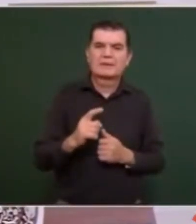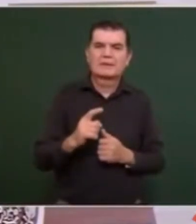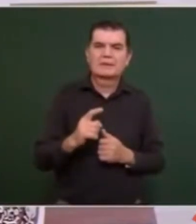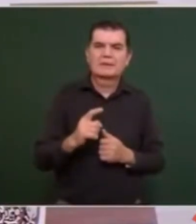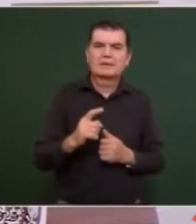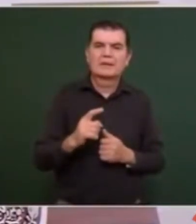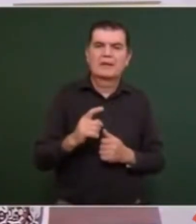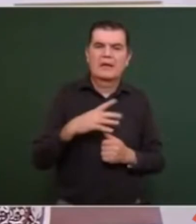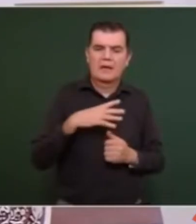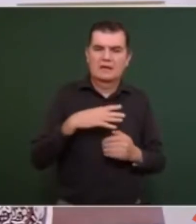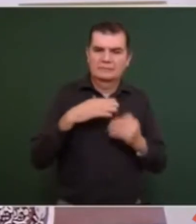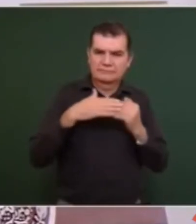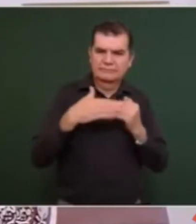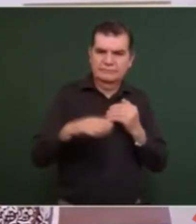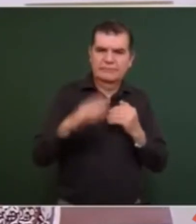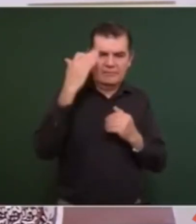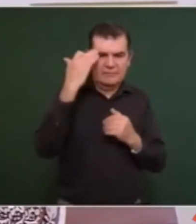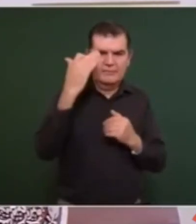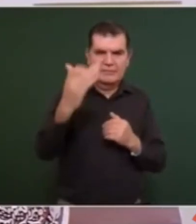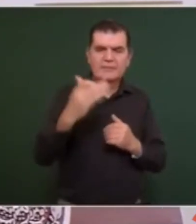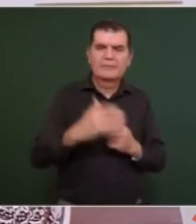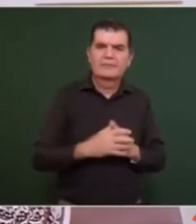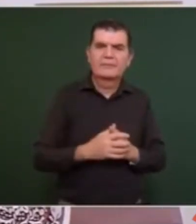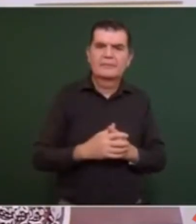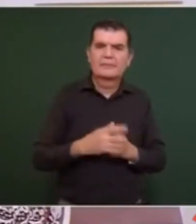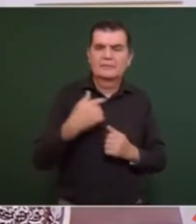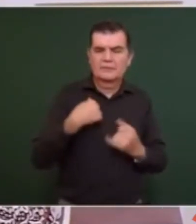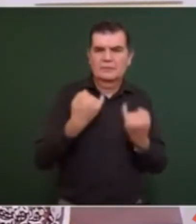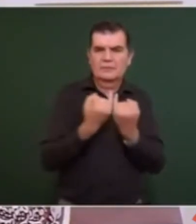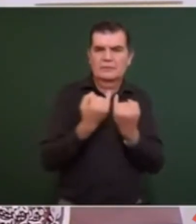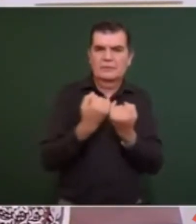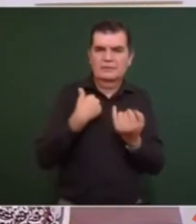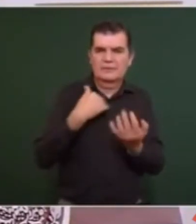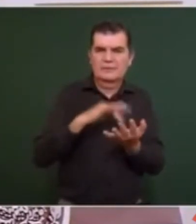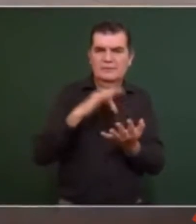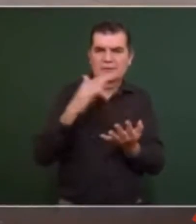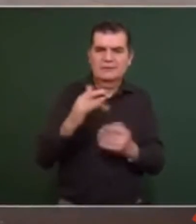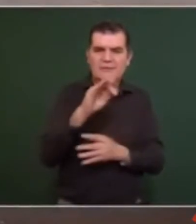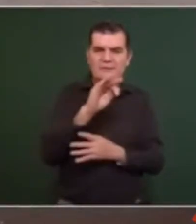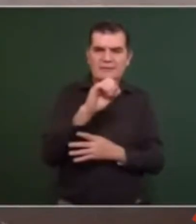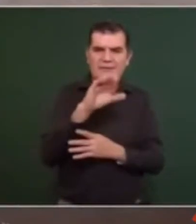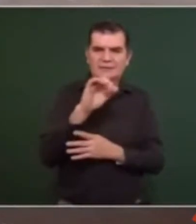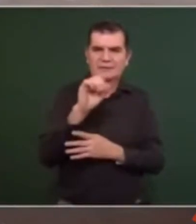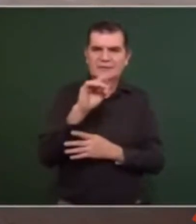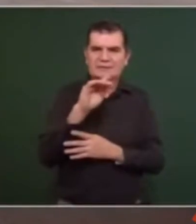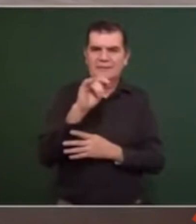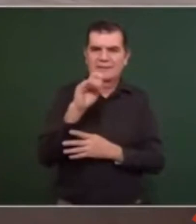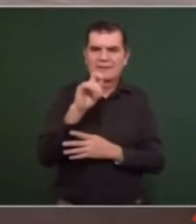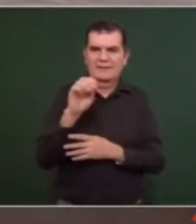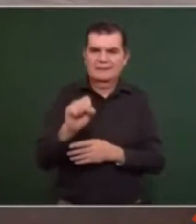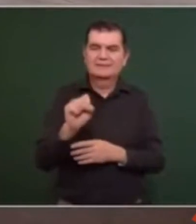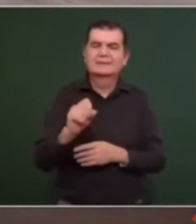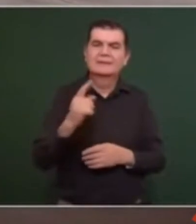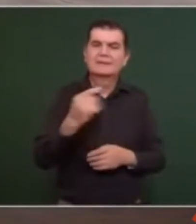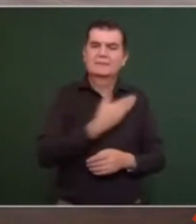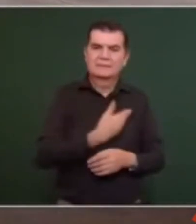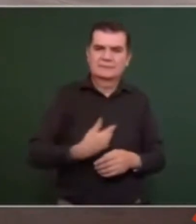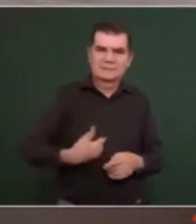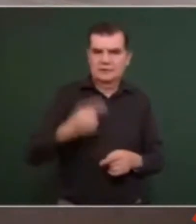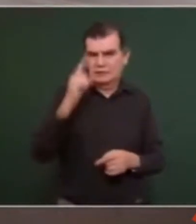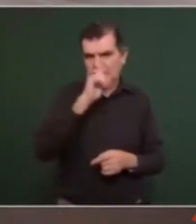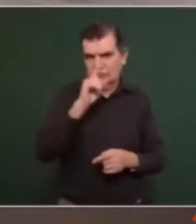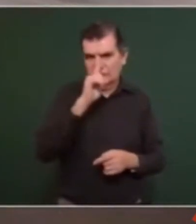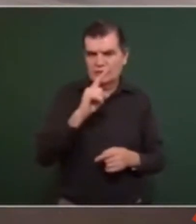dé tiempo y aquí agradezco a Francisco Cervantes presidente del consejo